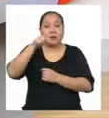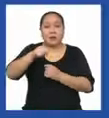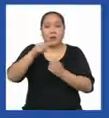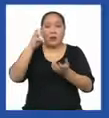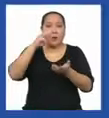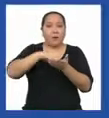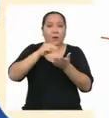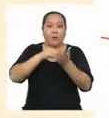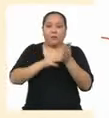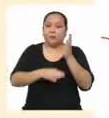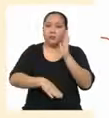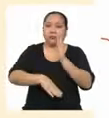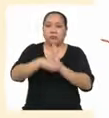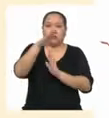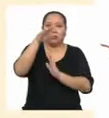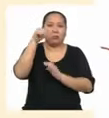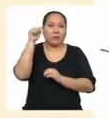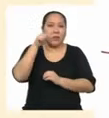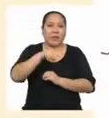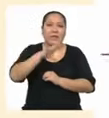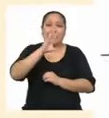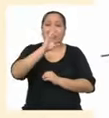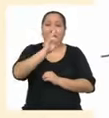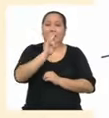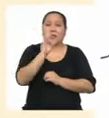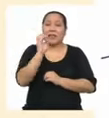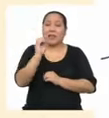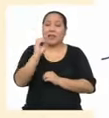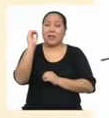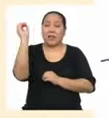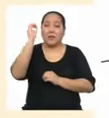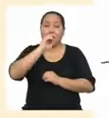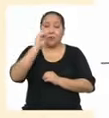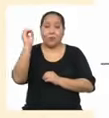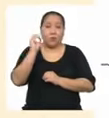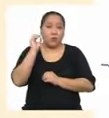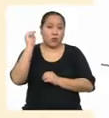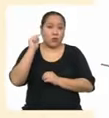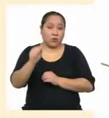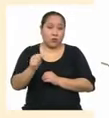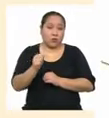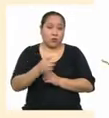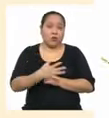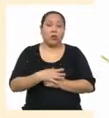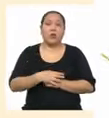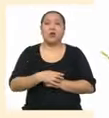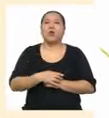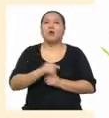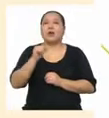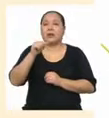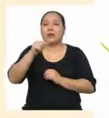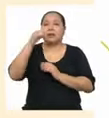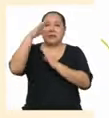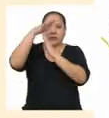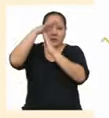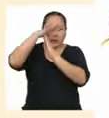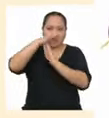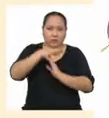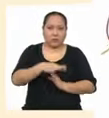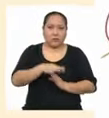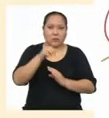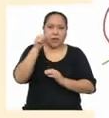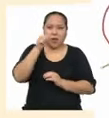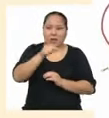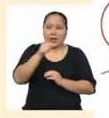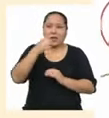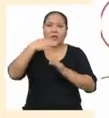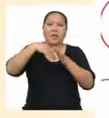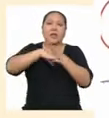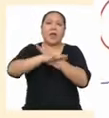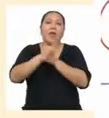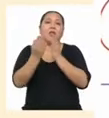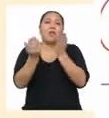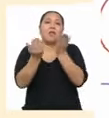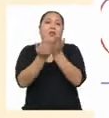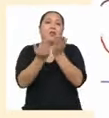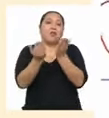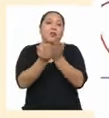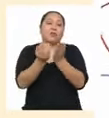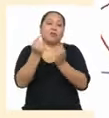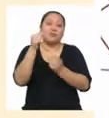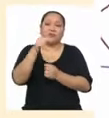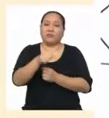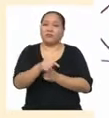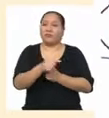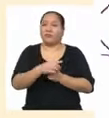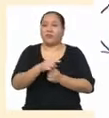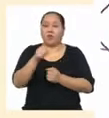mayor frecuencia El 70% De los encuestados Que han sido Discriminados Lo han sido En la escuela